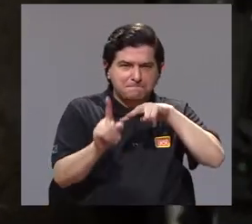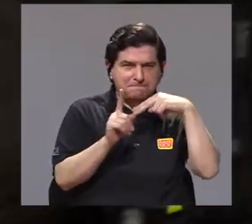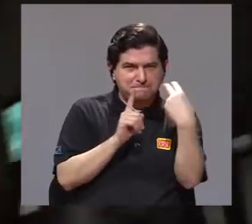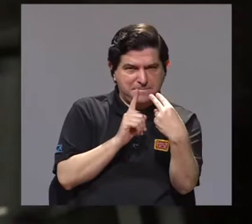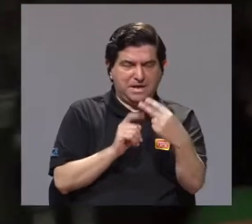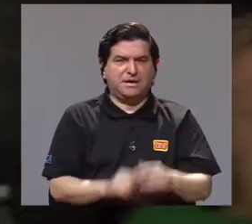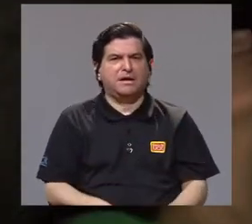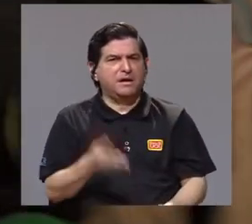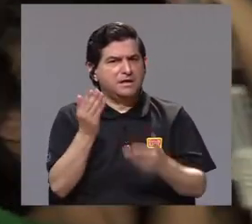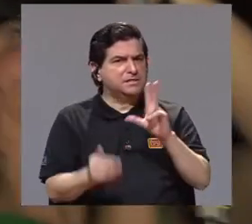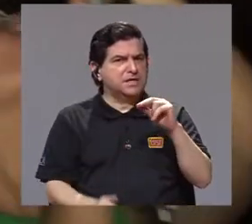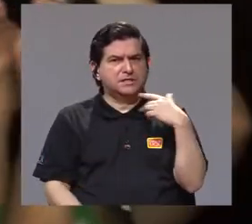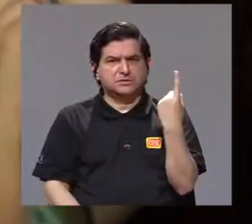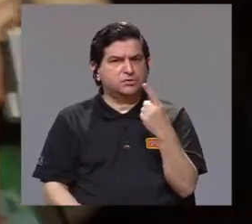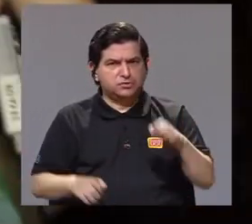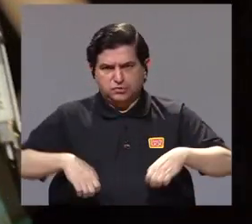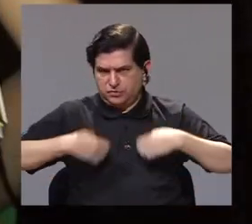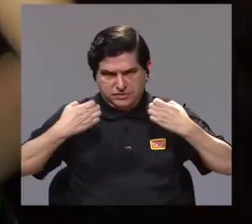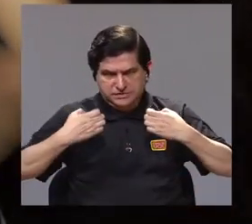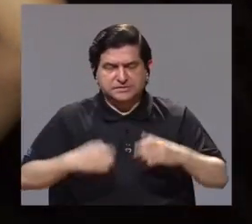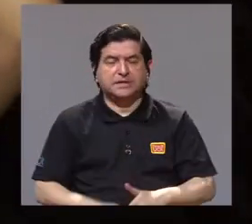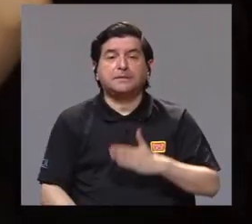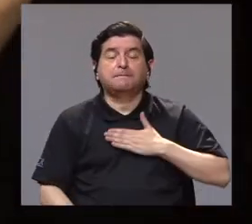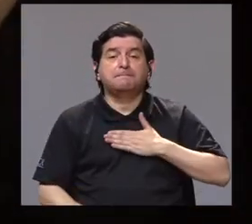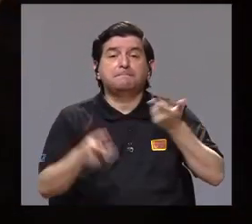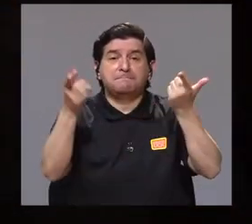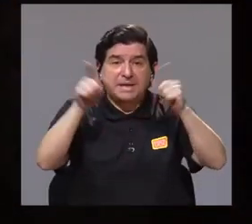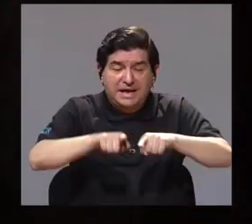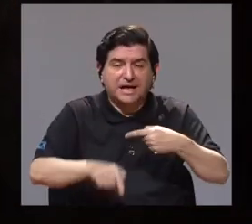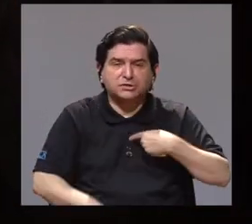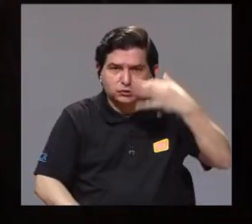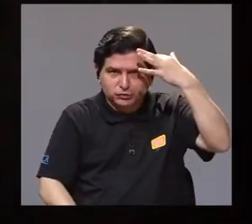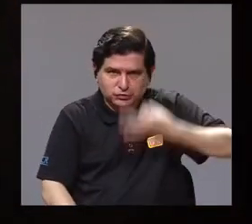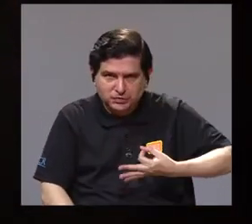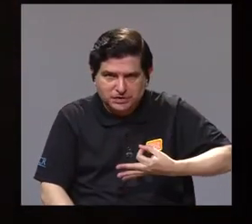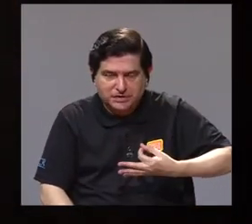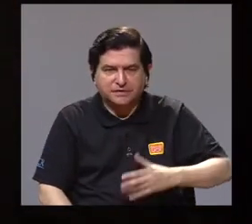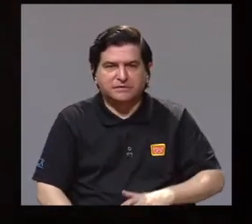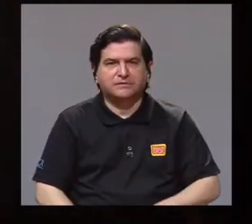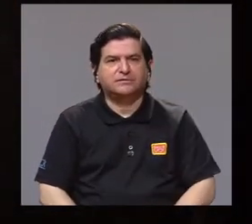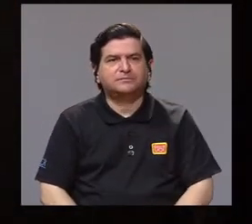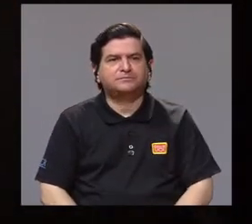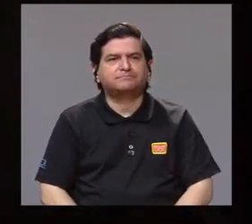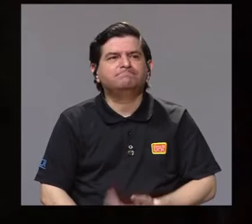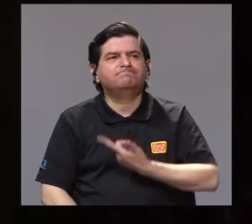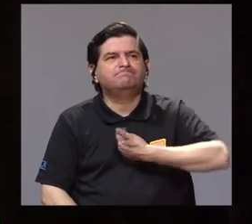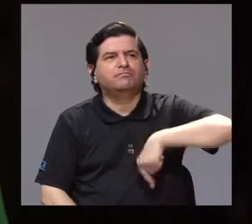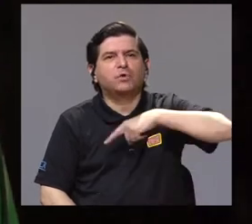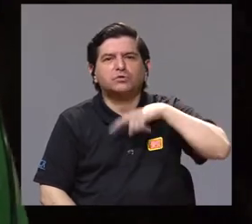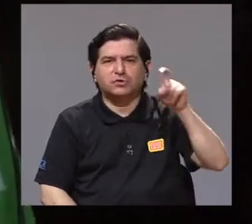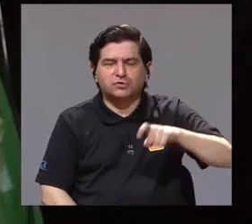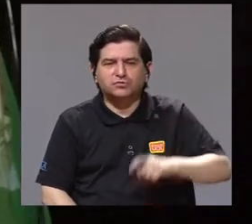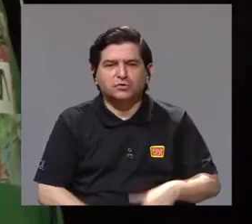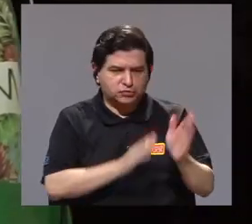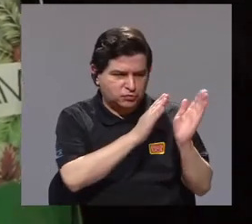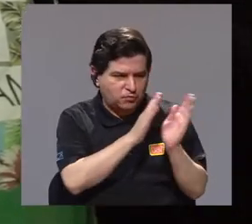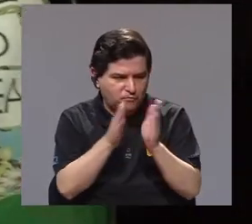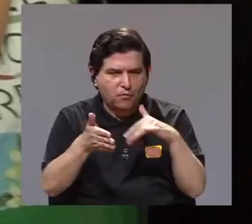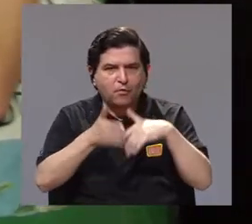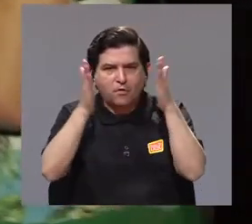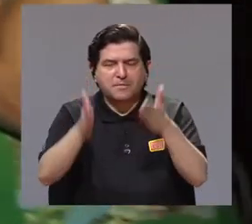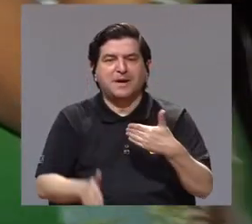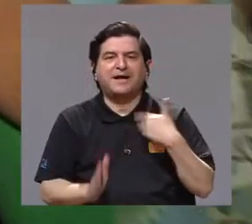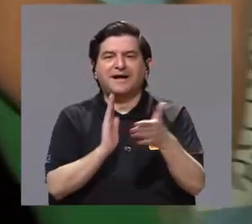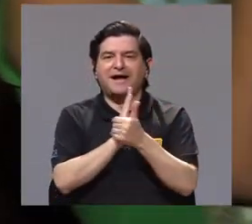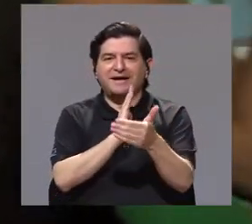o mi forma de ver las cosas, y posiblemente no la única. En el caso mío, yo soy de los que creé que nosotros tenemos que